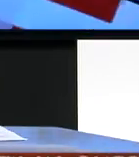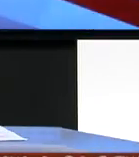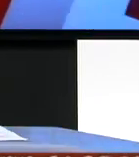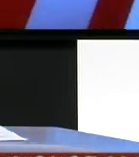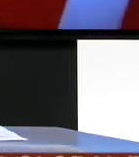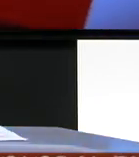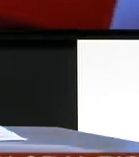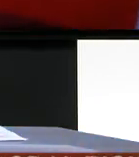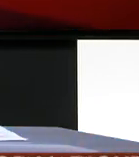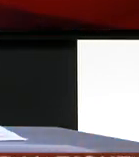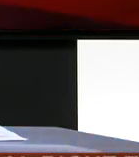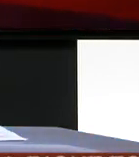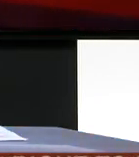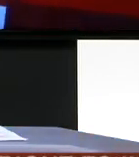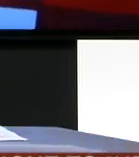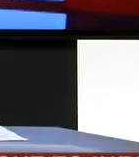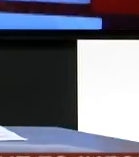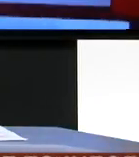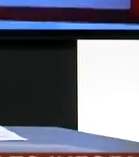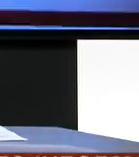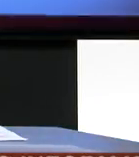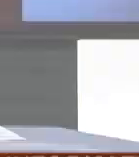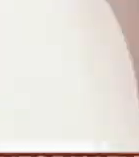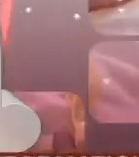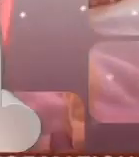cuando su familia no puede estar con ellos